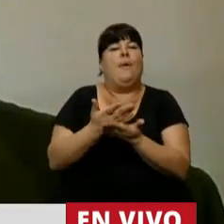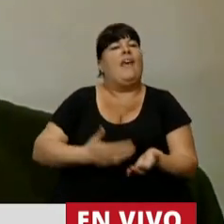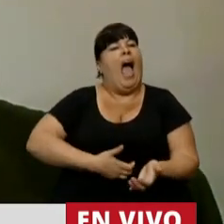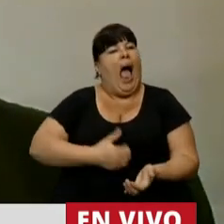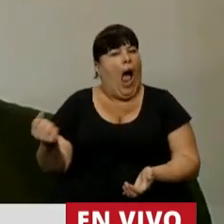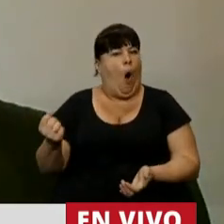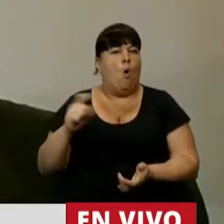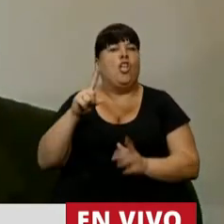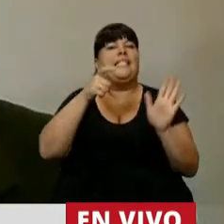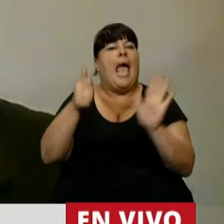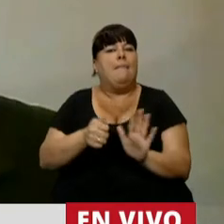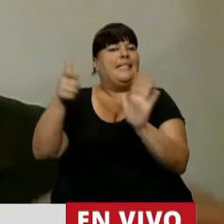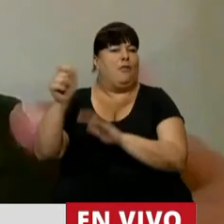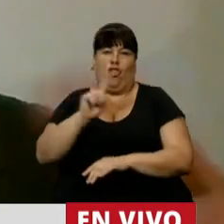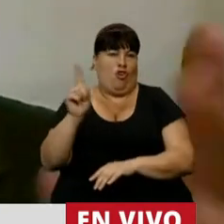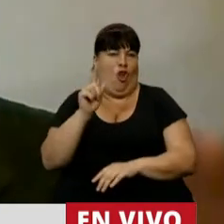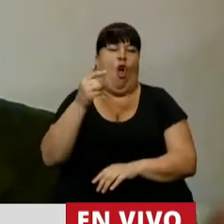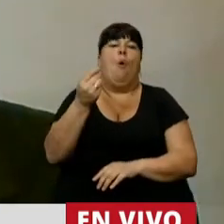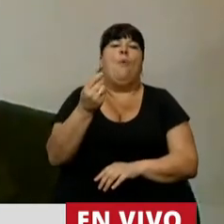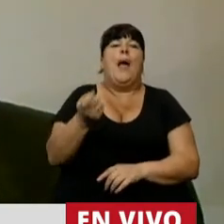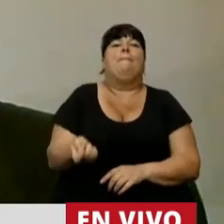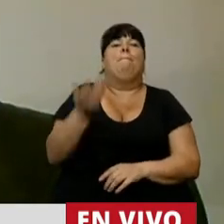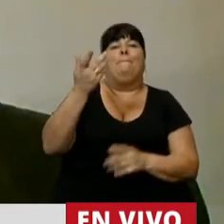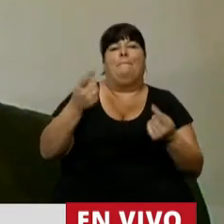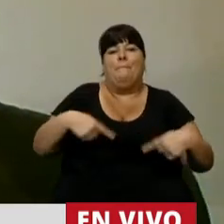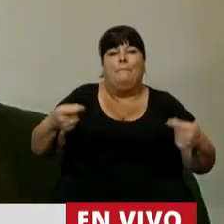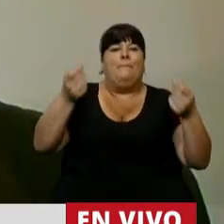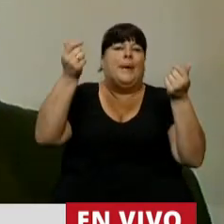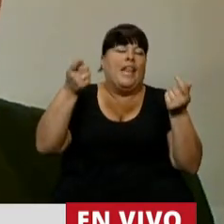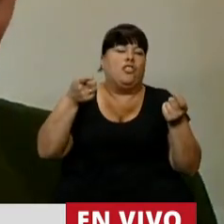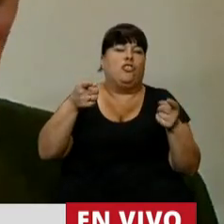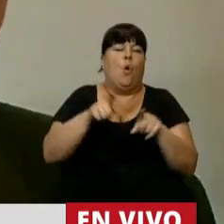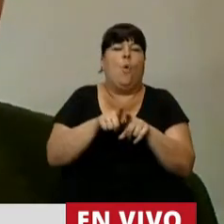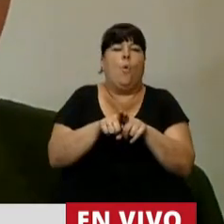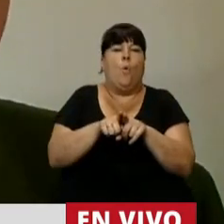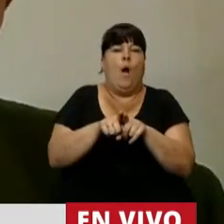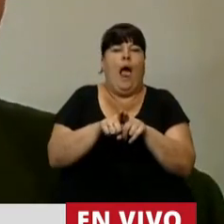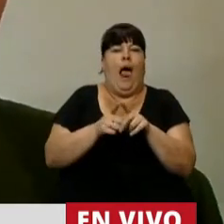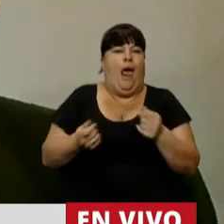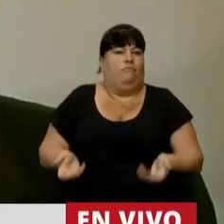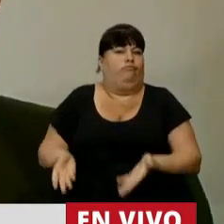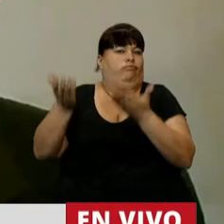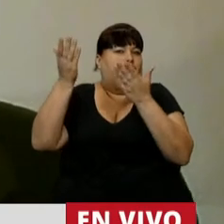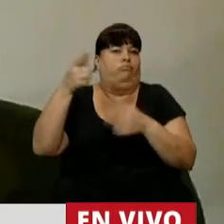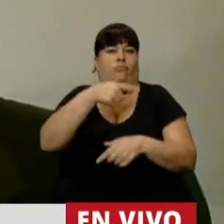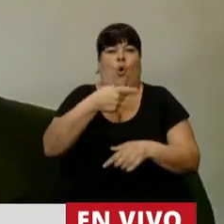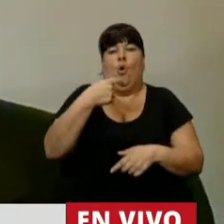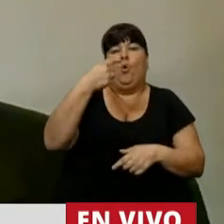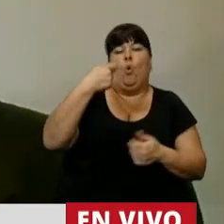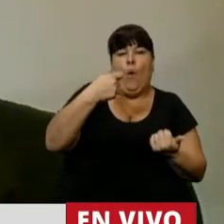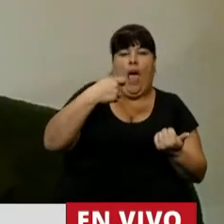ajuste no fuera semestral porque eso de que los precios van por un por el por el ascensor y los